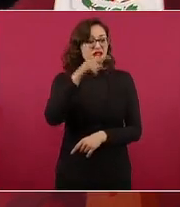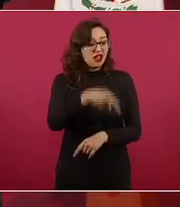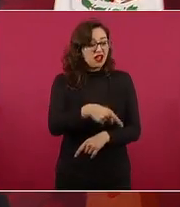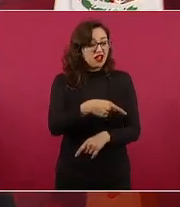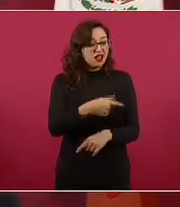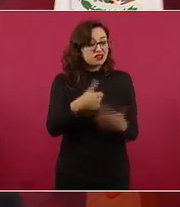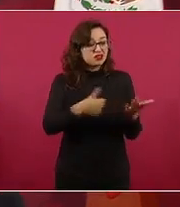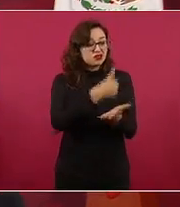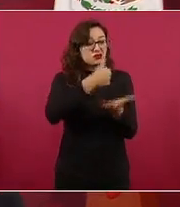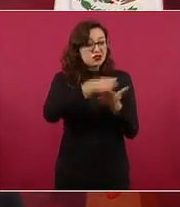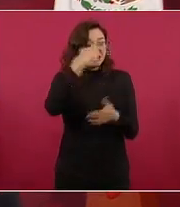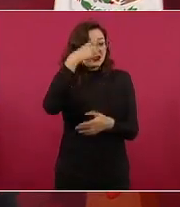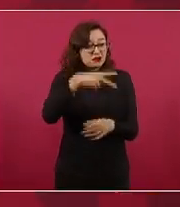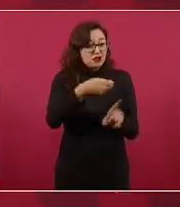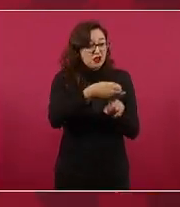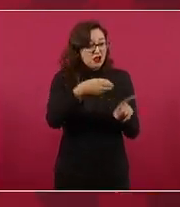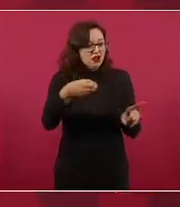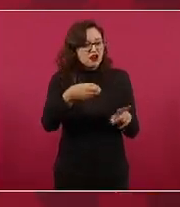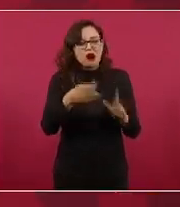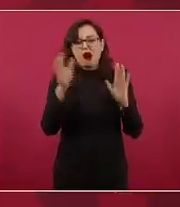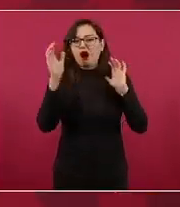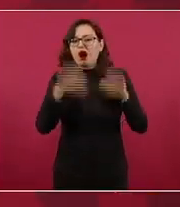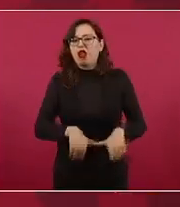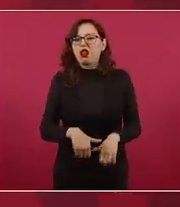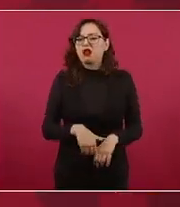millones de viviendas